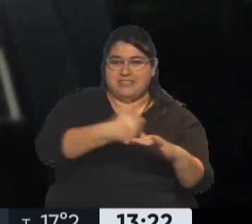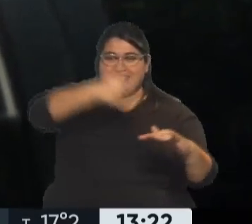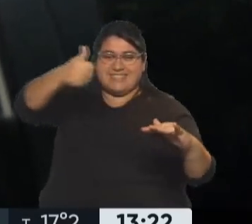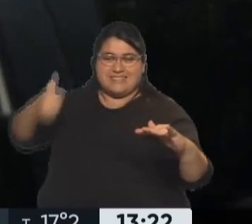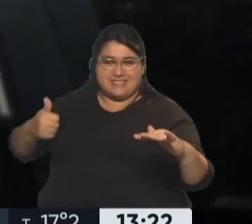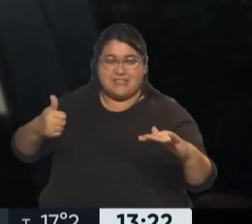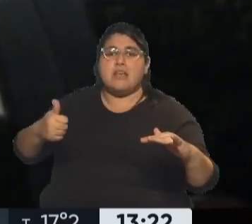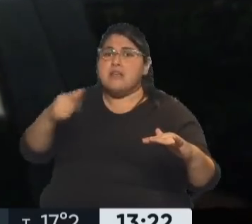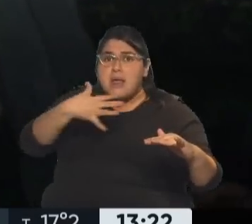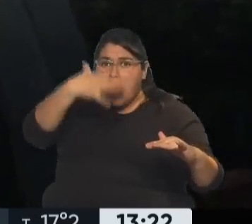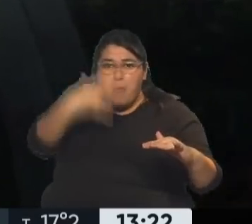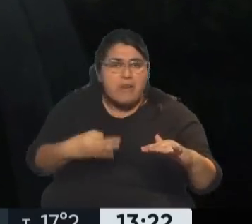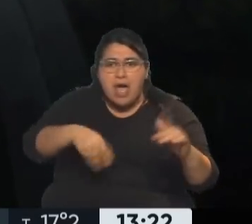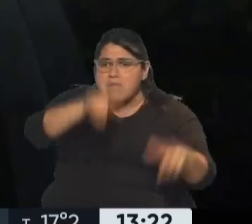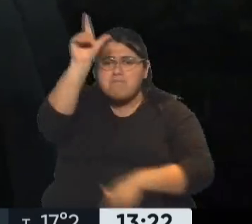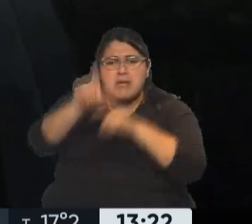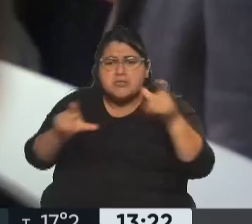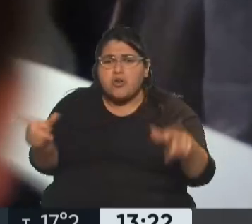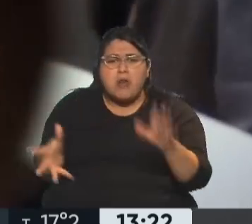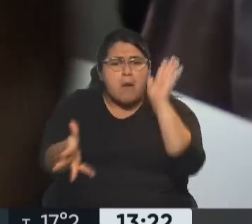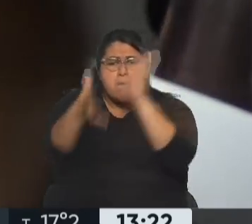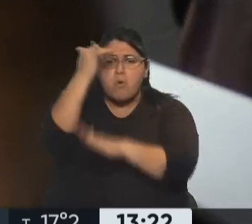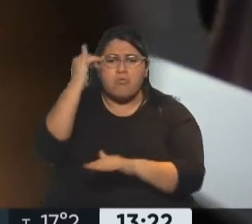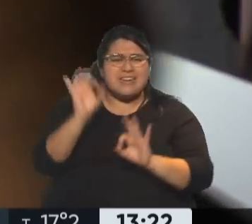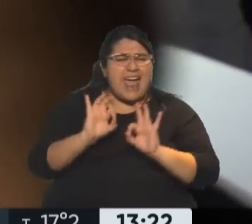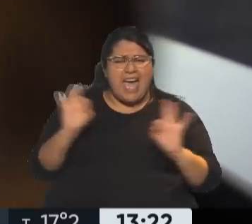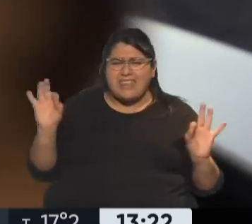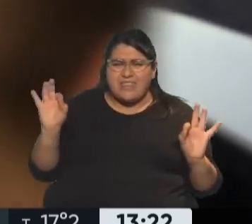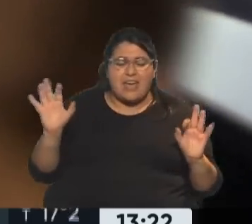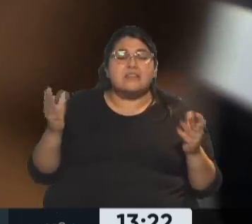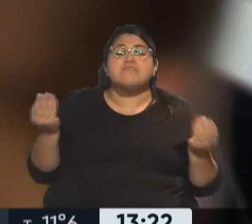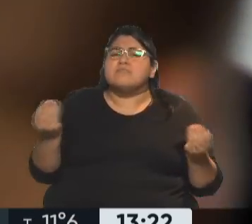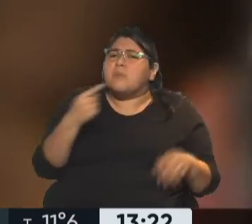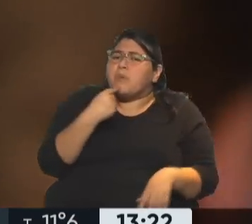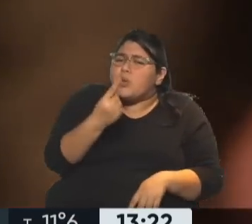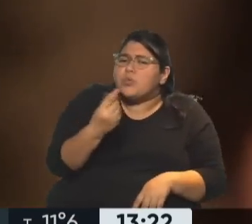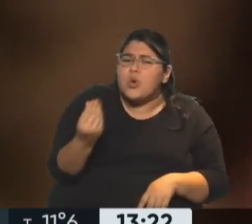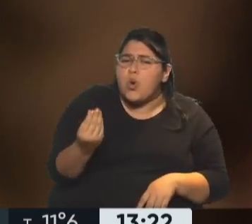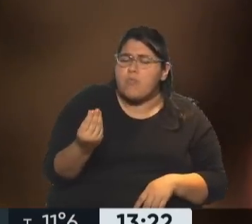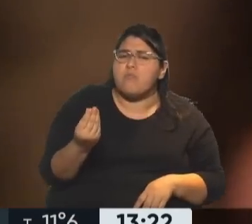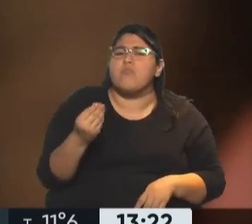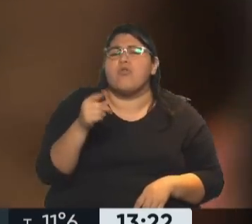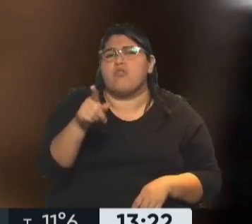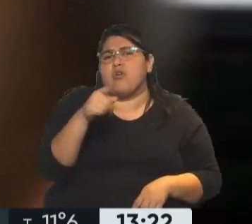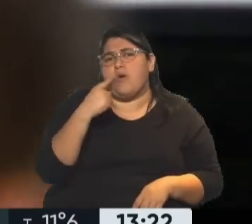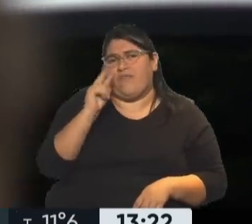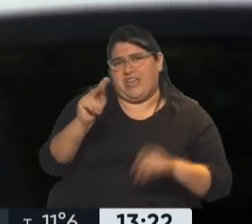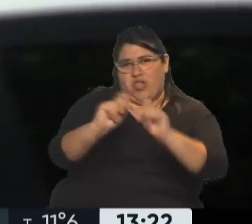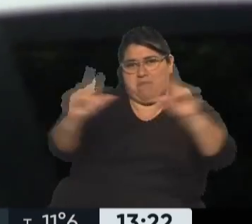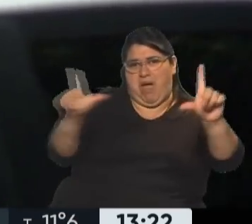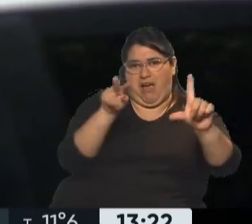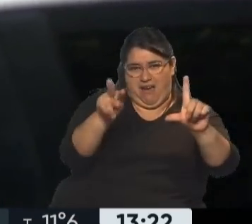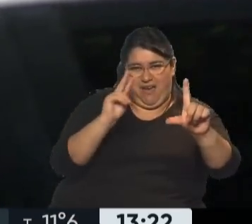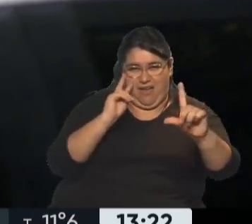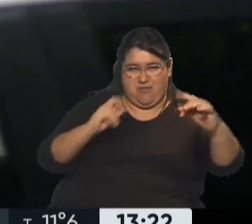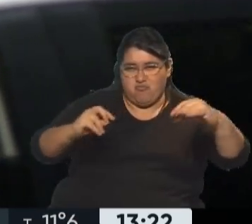nadie, nadie se dio cuenta de lo que había sucedido. ¿Cómo es esto, Alfred? Porque realmente viendo la imagen se trata de un movimiento,